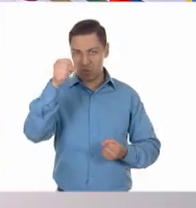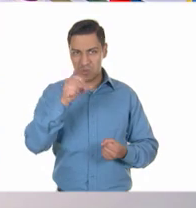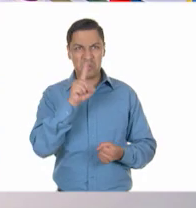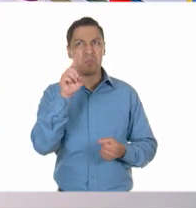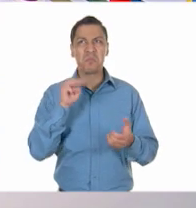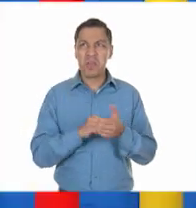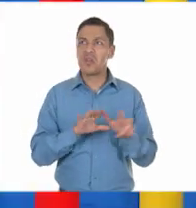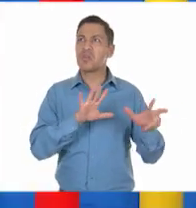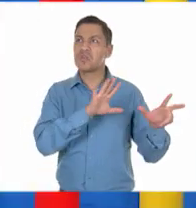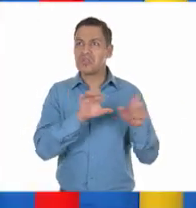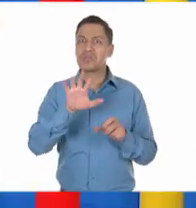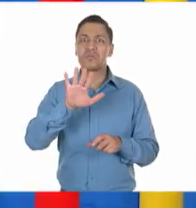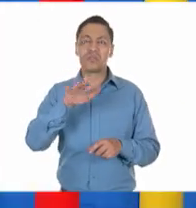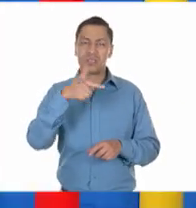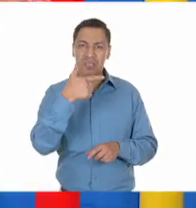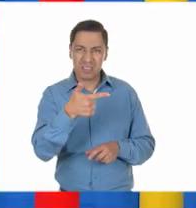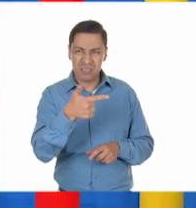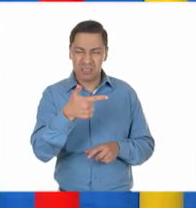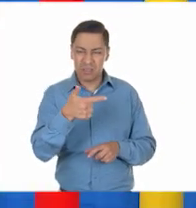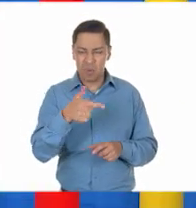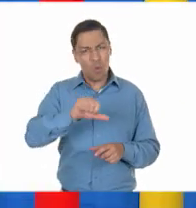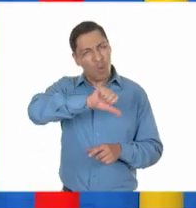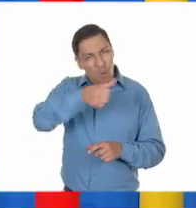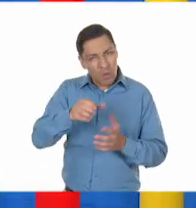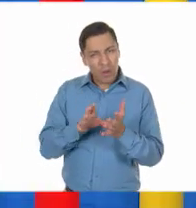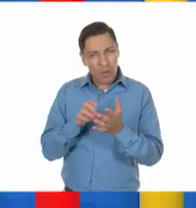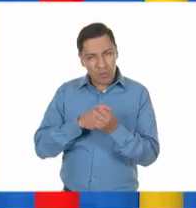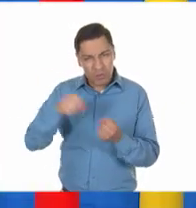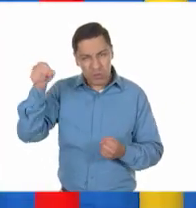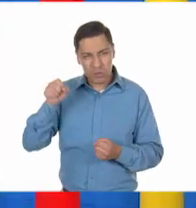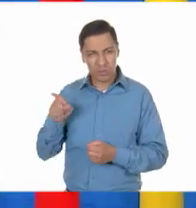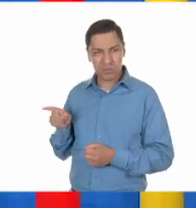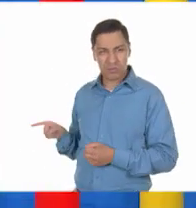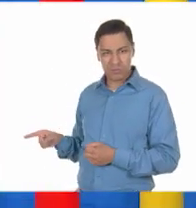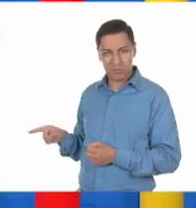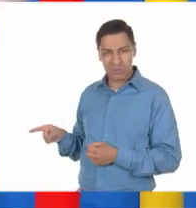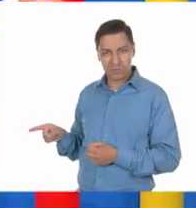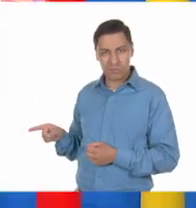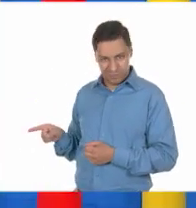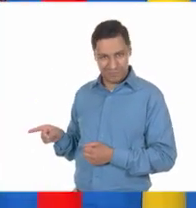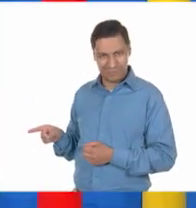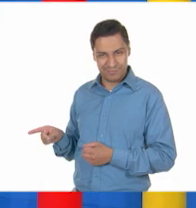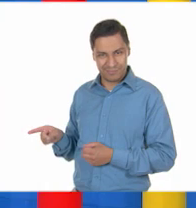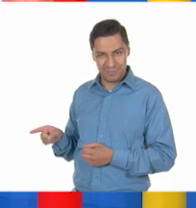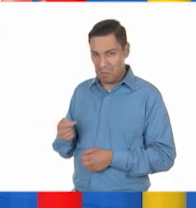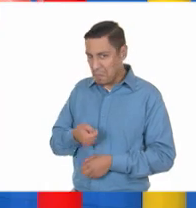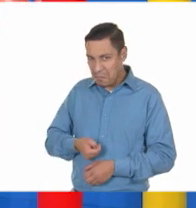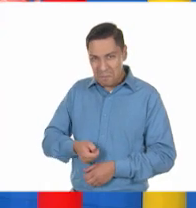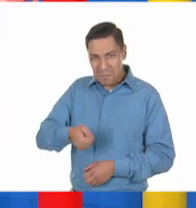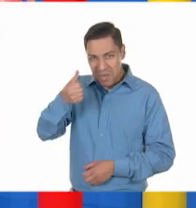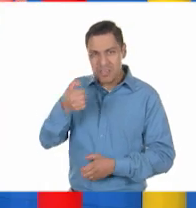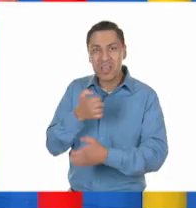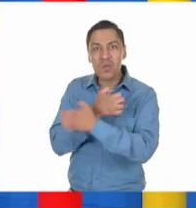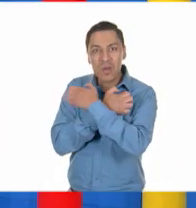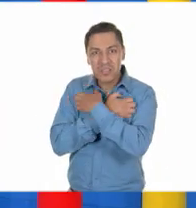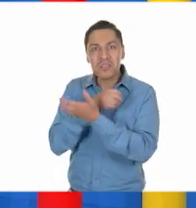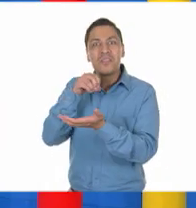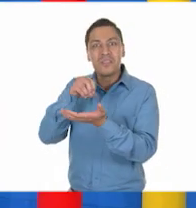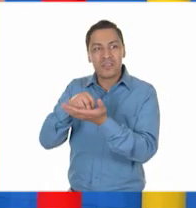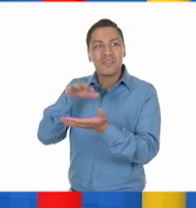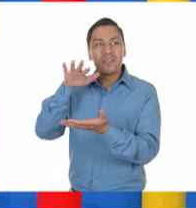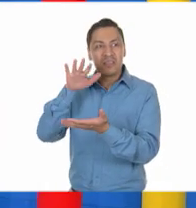pregunta. Es cierto que el derecho a la educación aparece por primera vez en la Constitución Mexicana de 1857